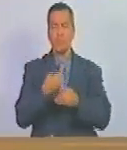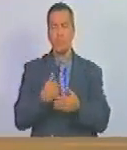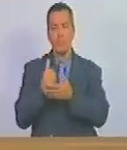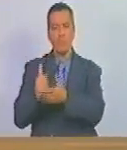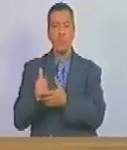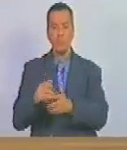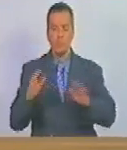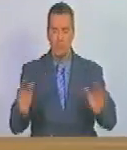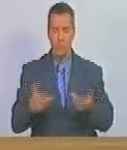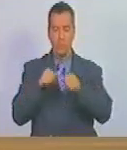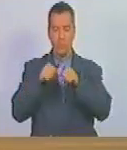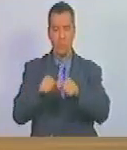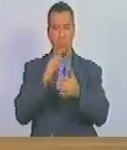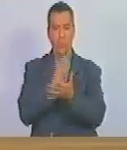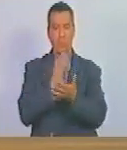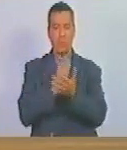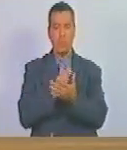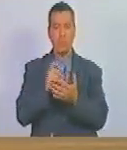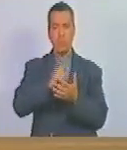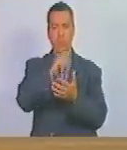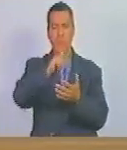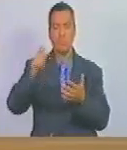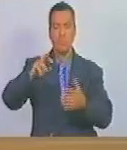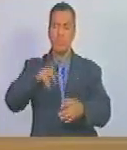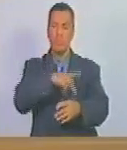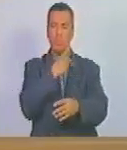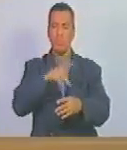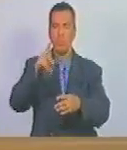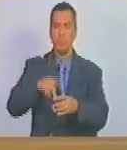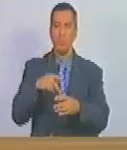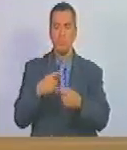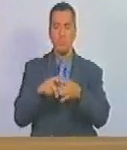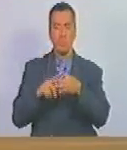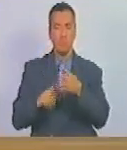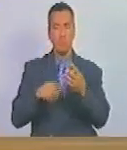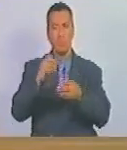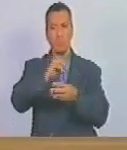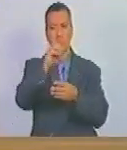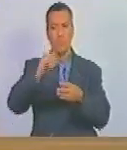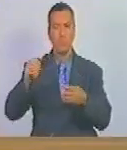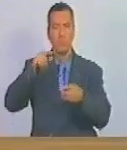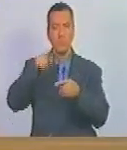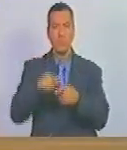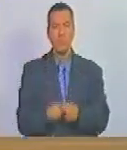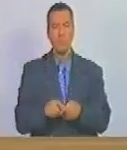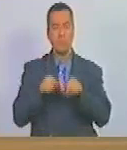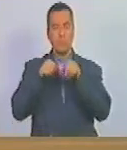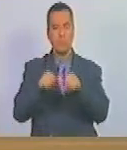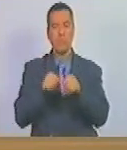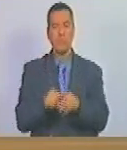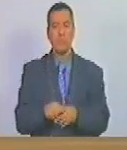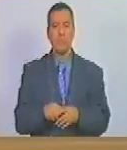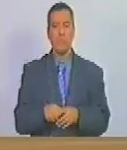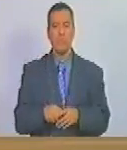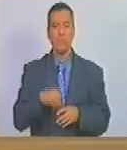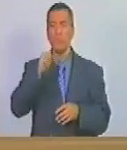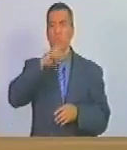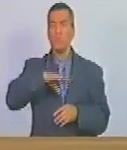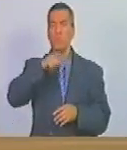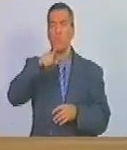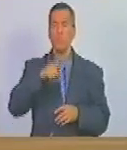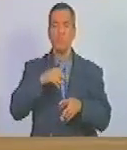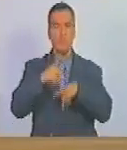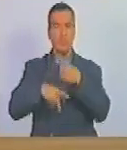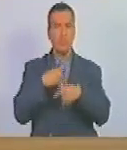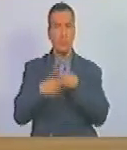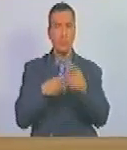de motivo permanente a pintores poetas y otros artistas que han dejado una marca histórica en el